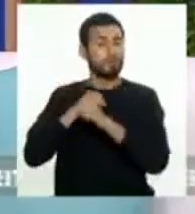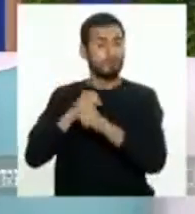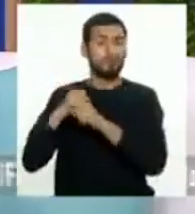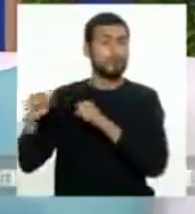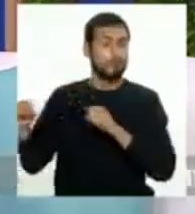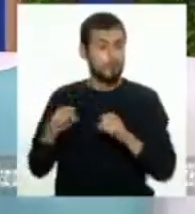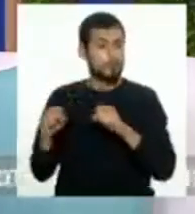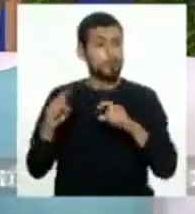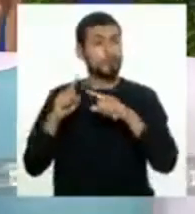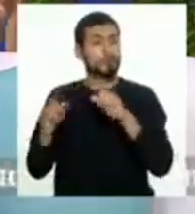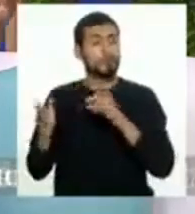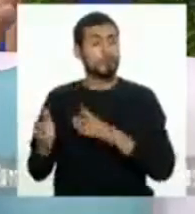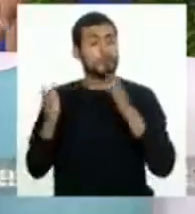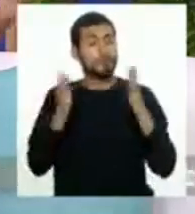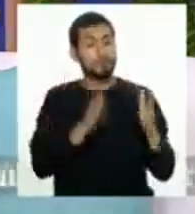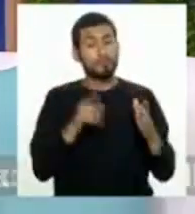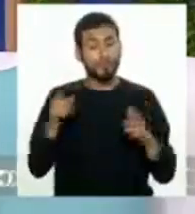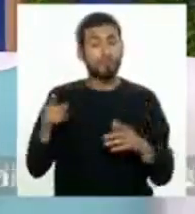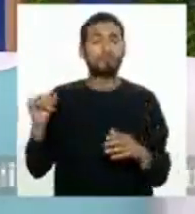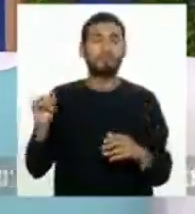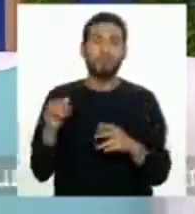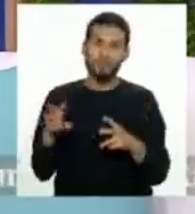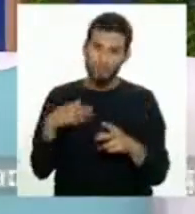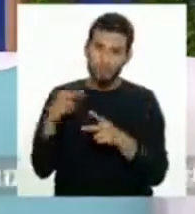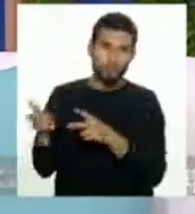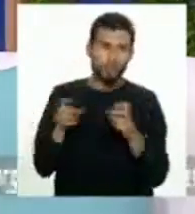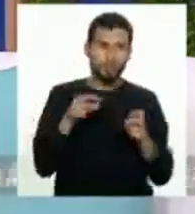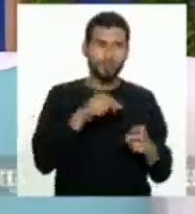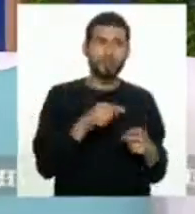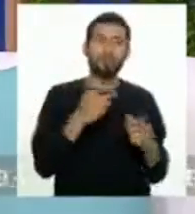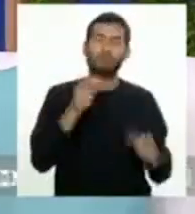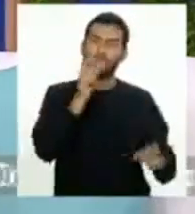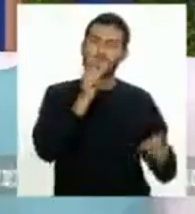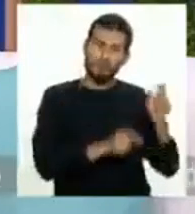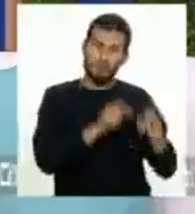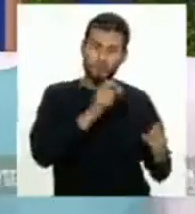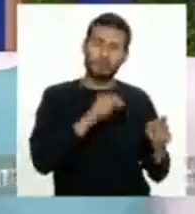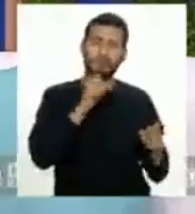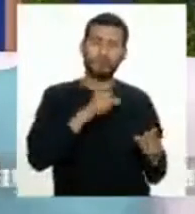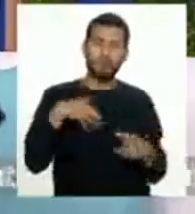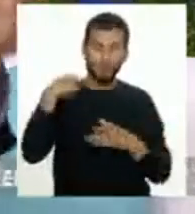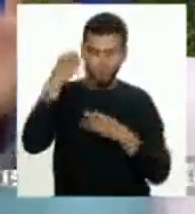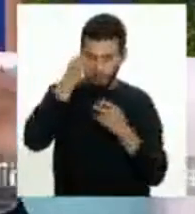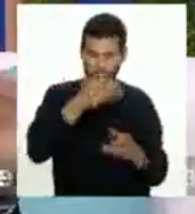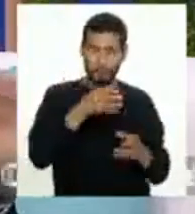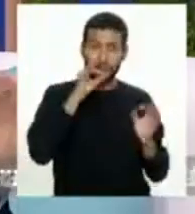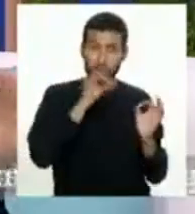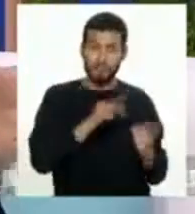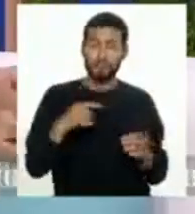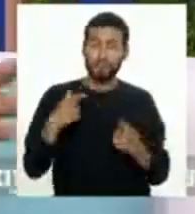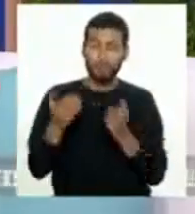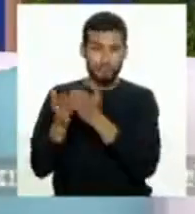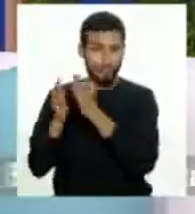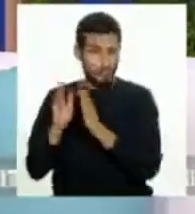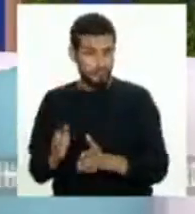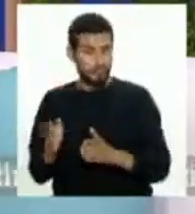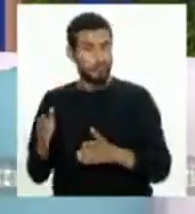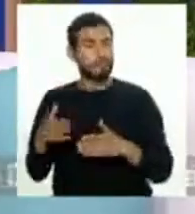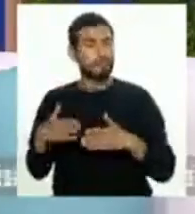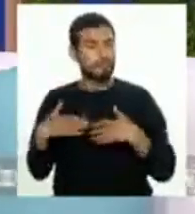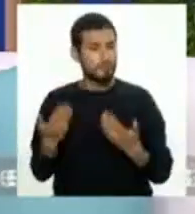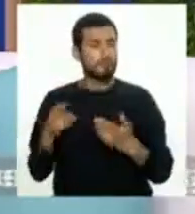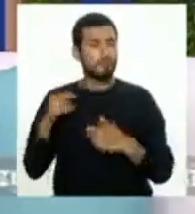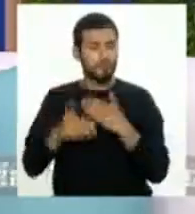sismo. Pero ese conocimiento también lo podemos trasladar hacia la población y también con los mismos estudiantes, ¿no? Que pueden